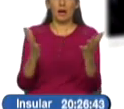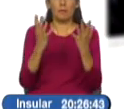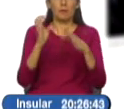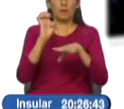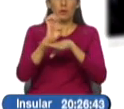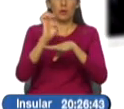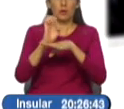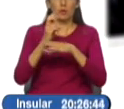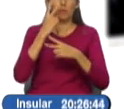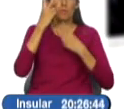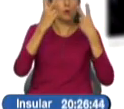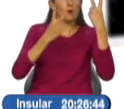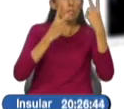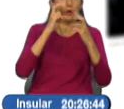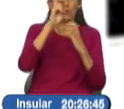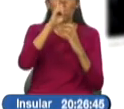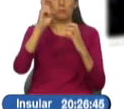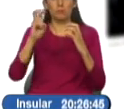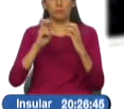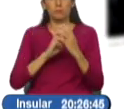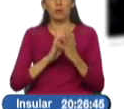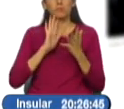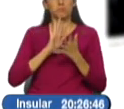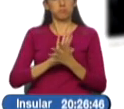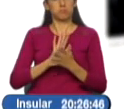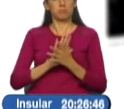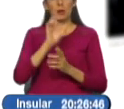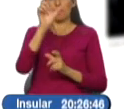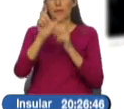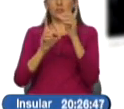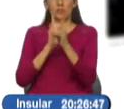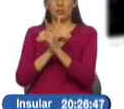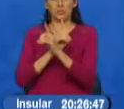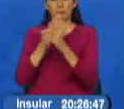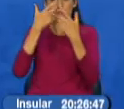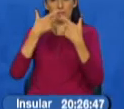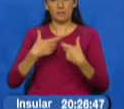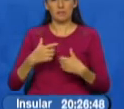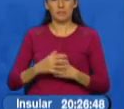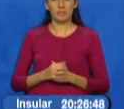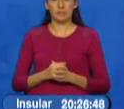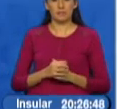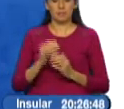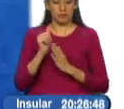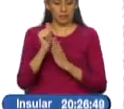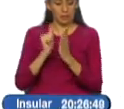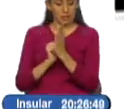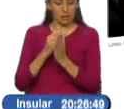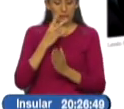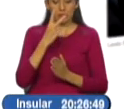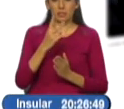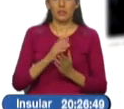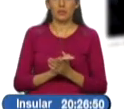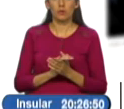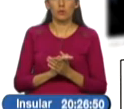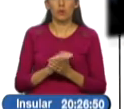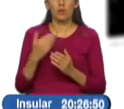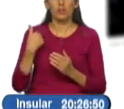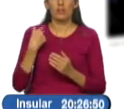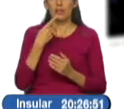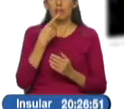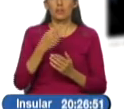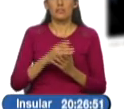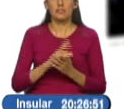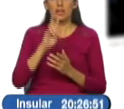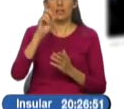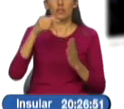como un destino turístico hospitalario para las personas con discapacidad física. El artículo del New York Times destaca cómo En